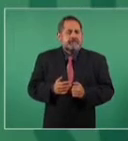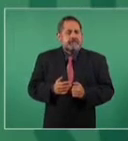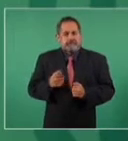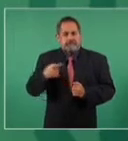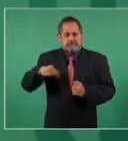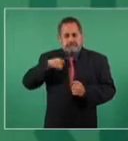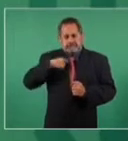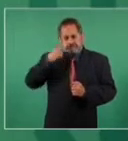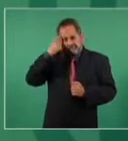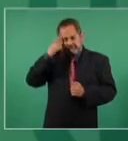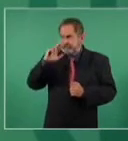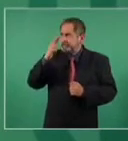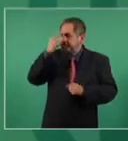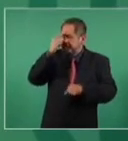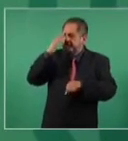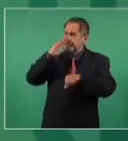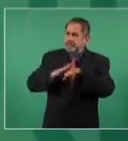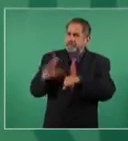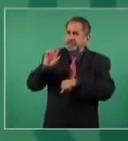conmemorar el día 16